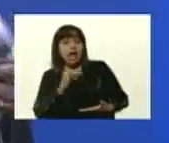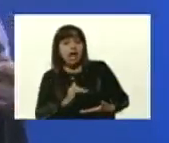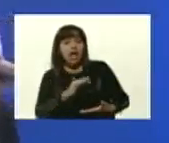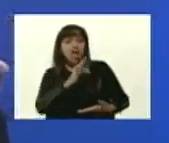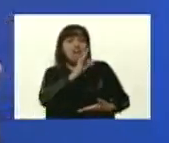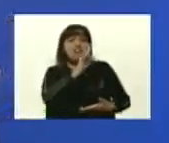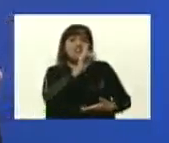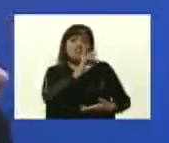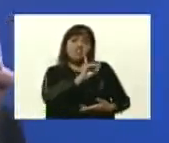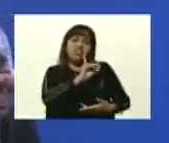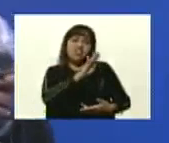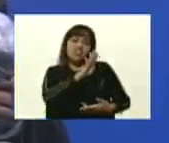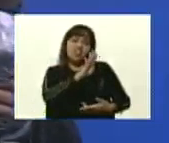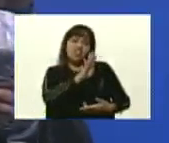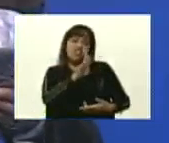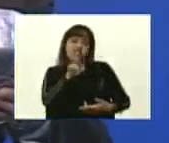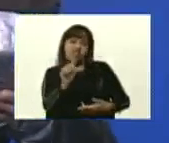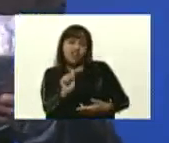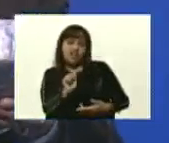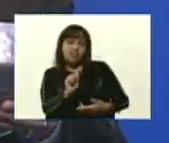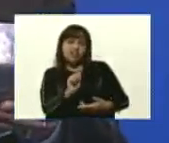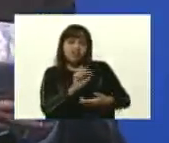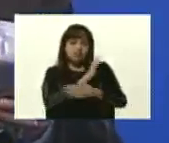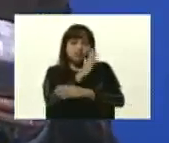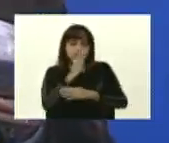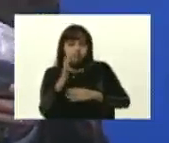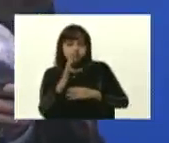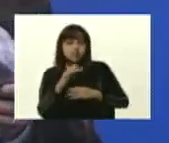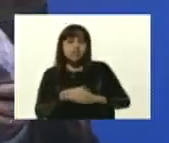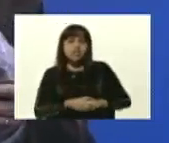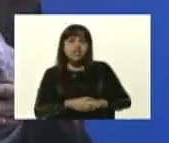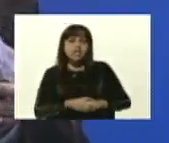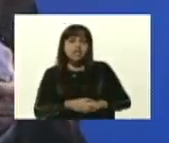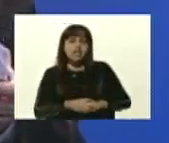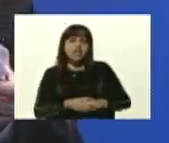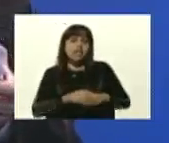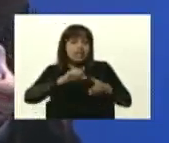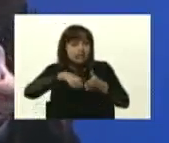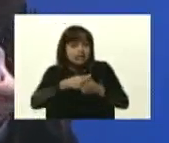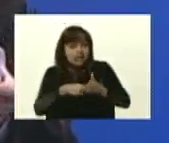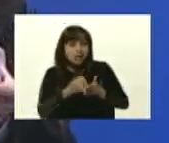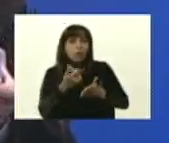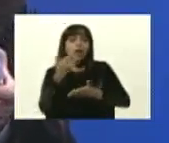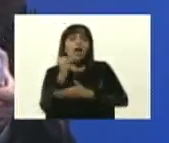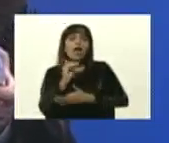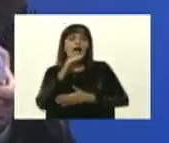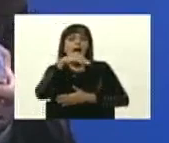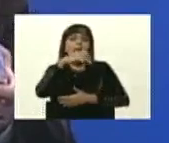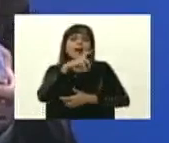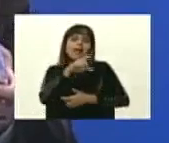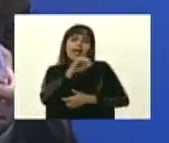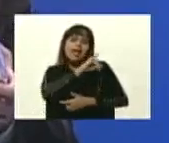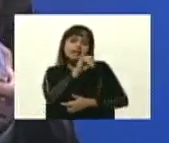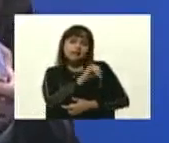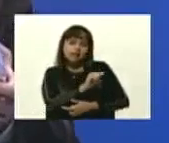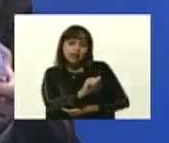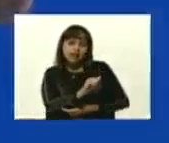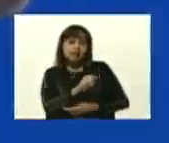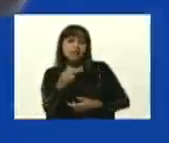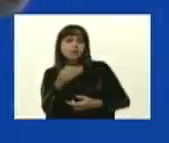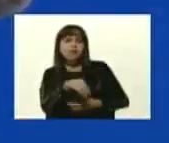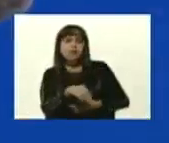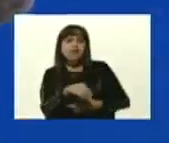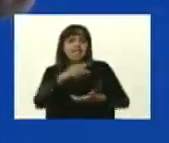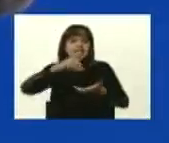vegetal salvado de trigo en un 55%, melaza en un 25%,